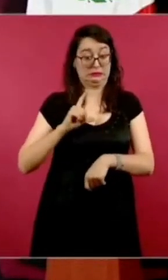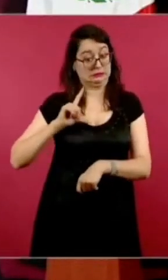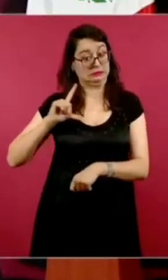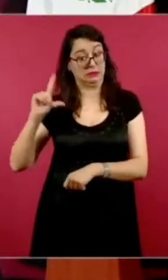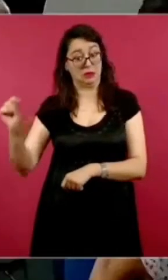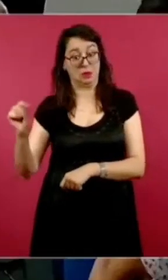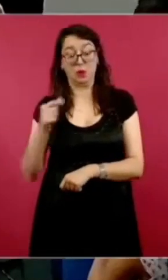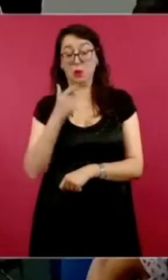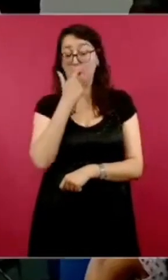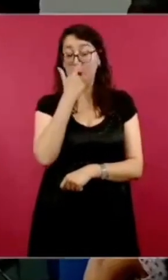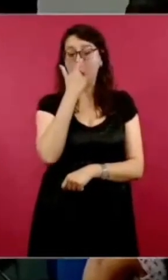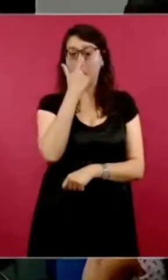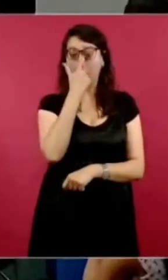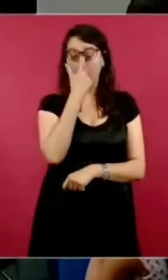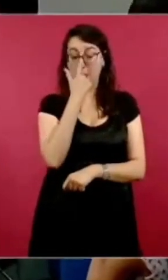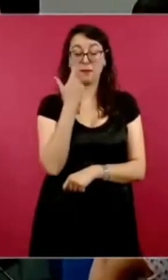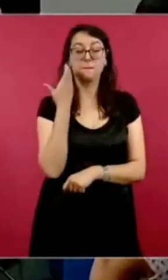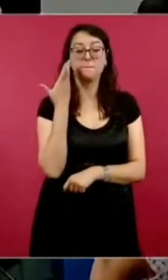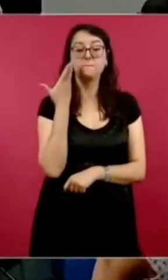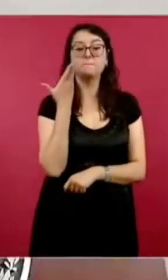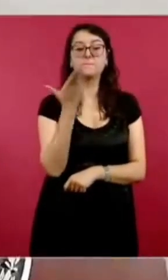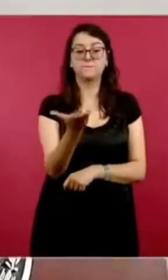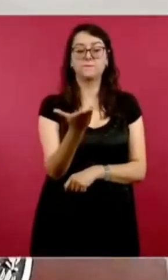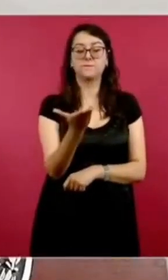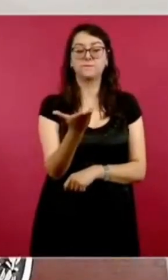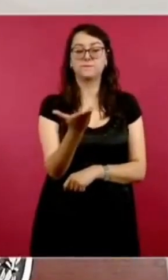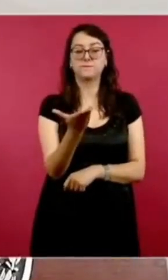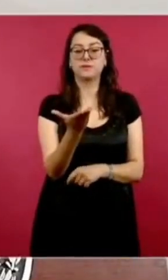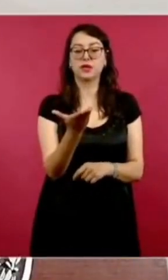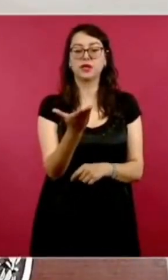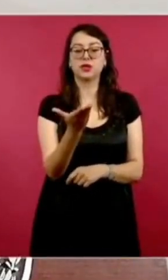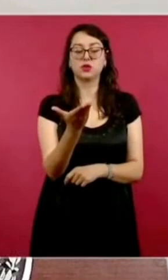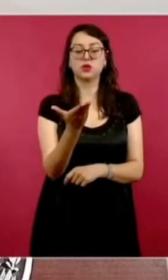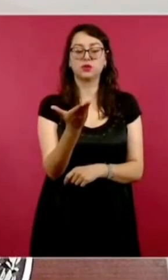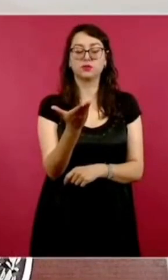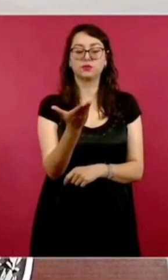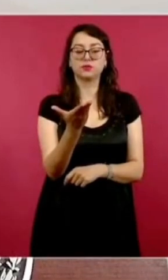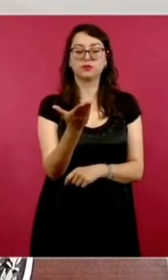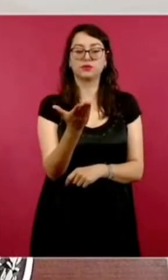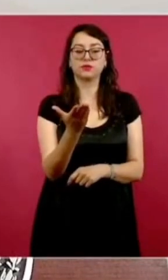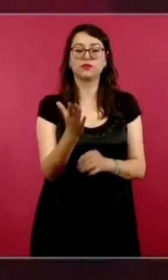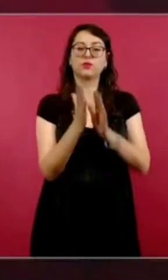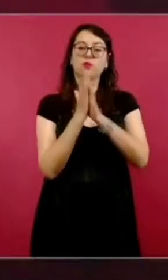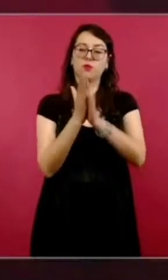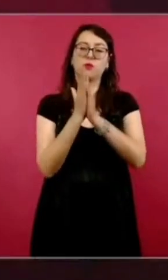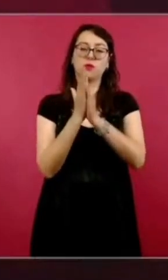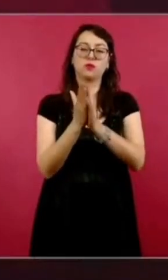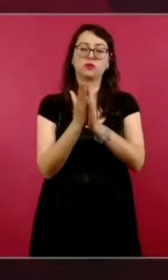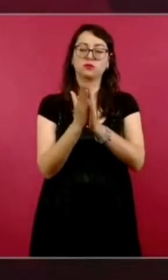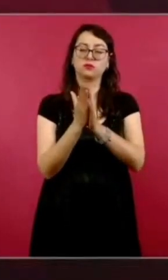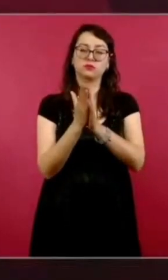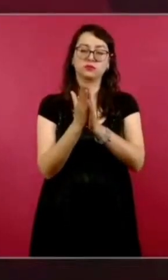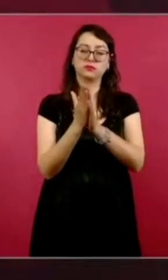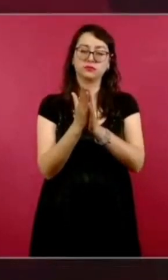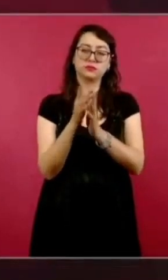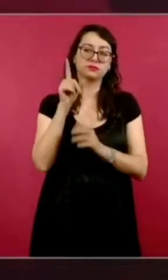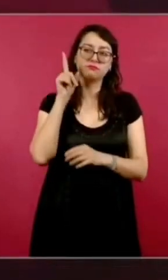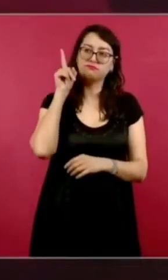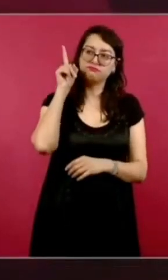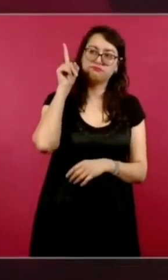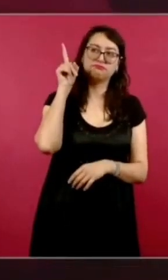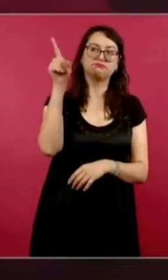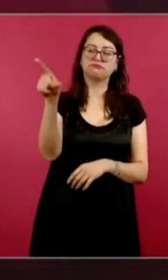Presidente, pero… Pidiendo que cese el fuego